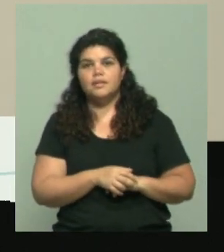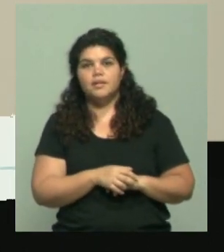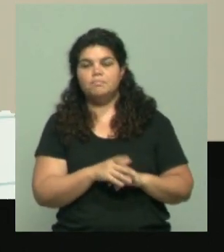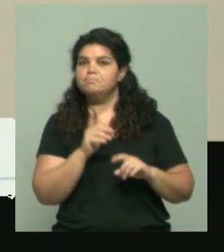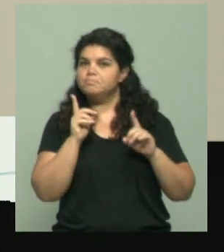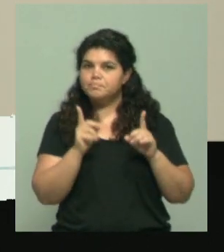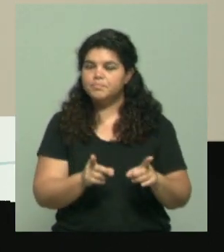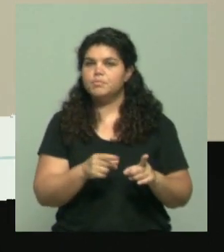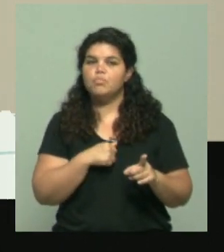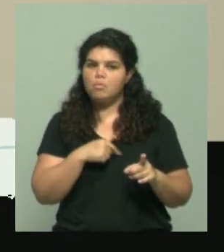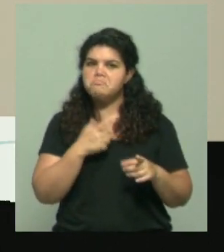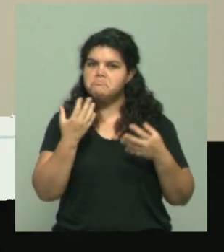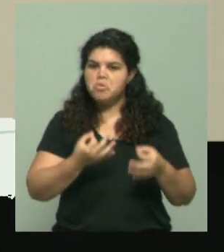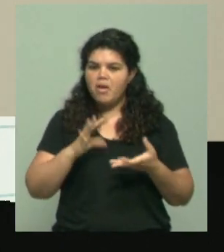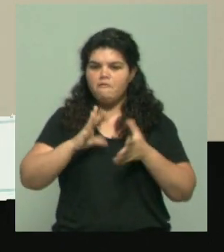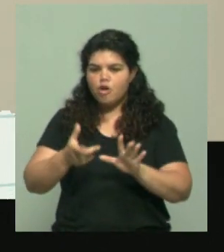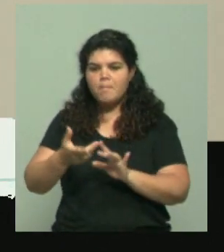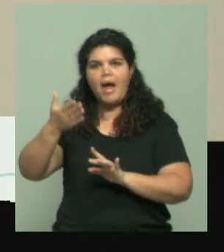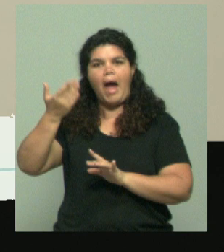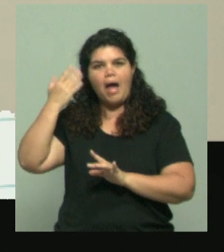relación a la forma en que ha trabajado previamente.